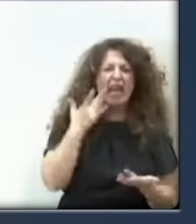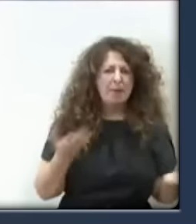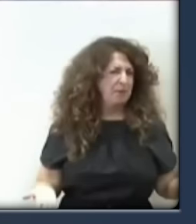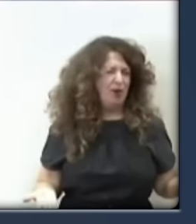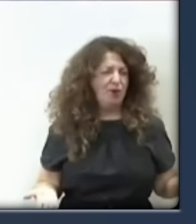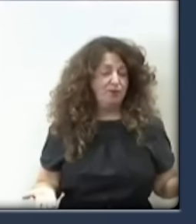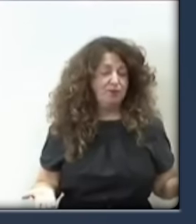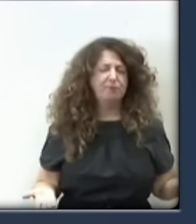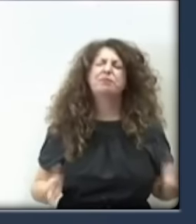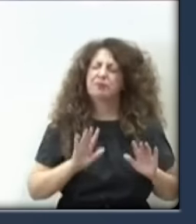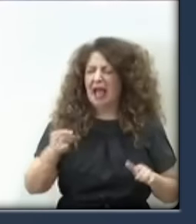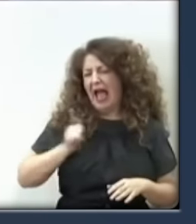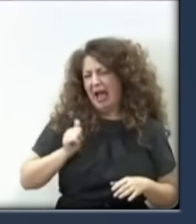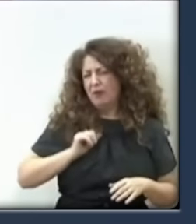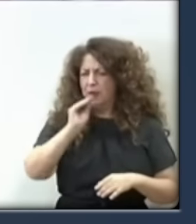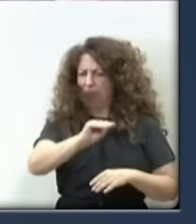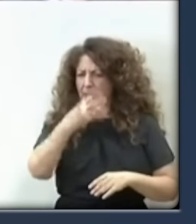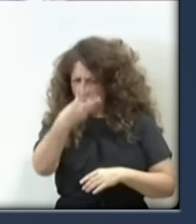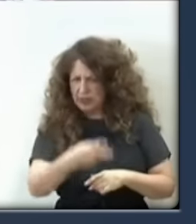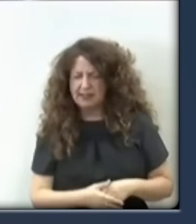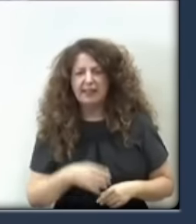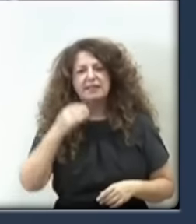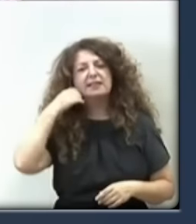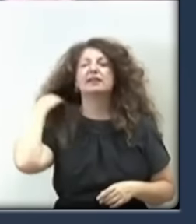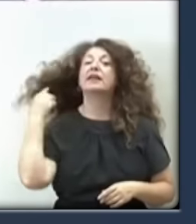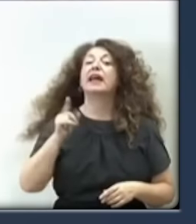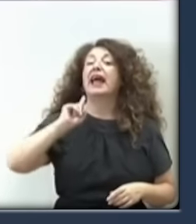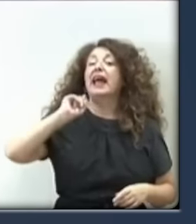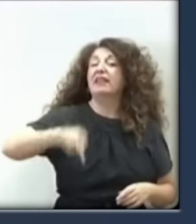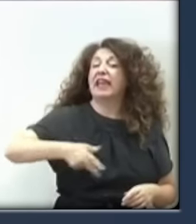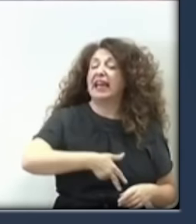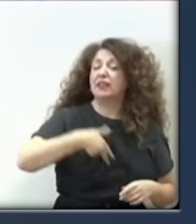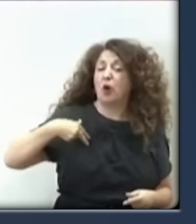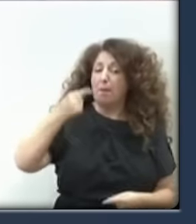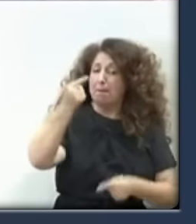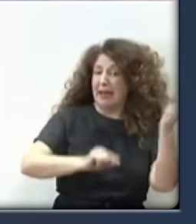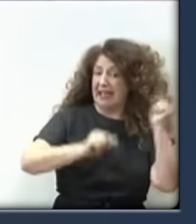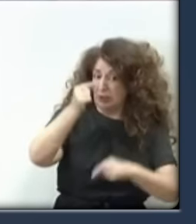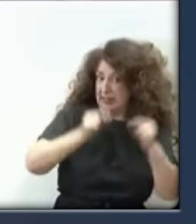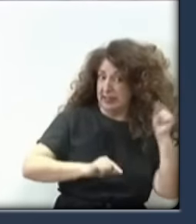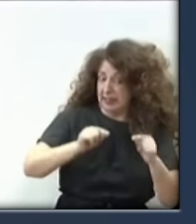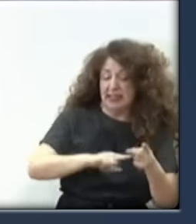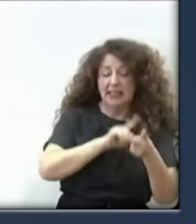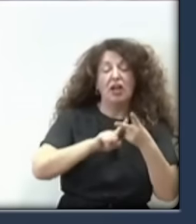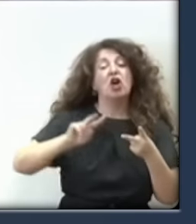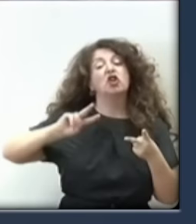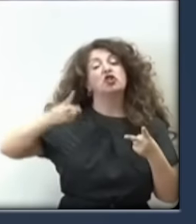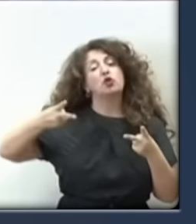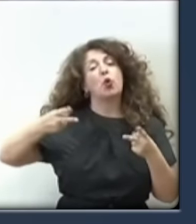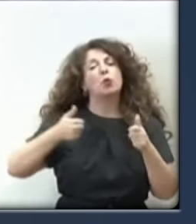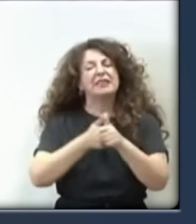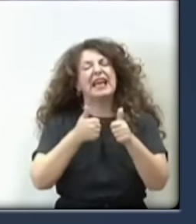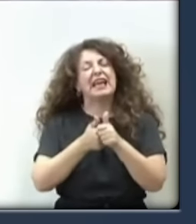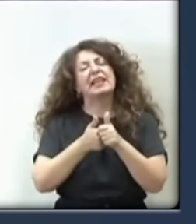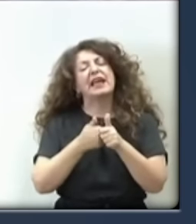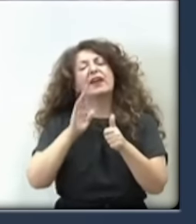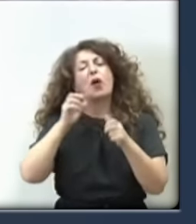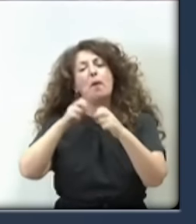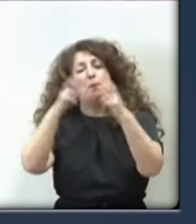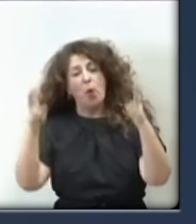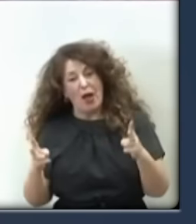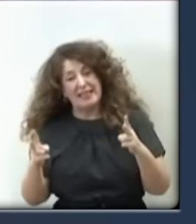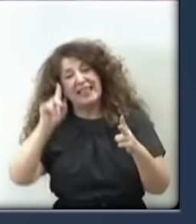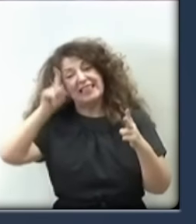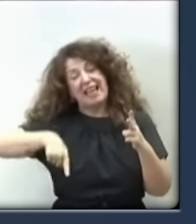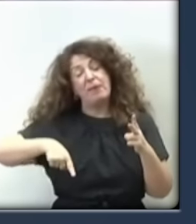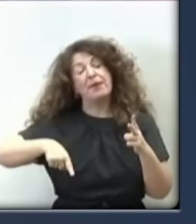hago tres preguntas. ¿Va usted a cesar al director general de Presupuestos, que fue junto con el subsecretario cesado por puente y el responsable de contratación de ADIF,